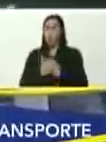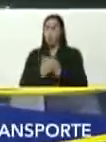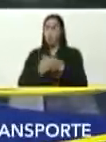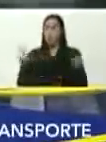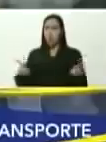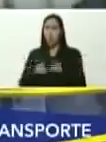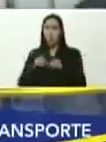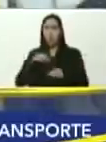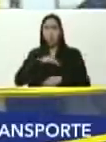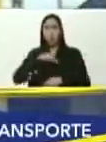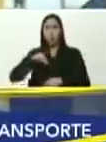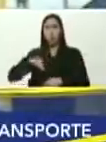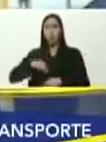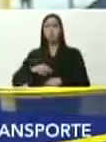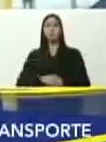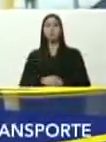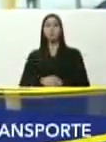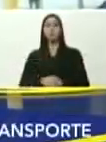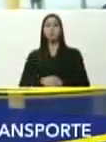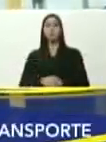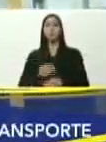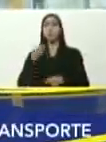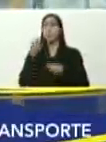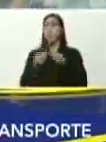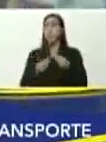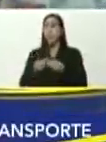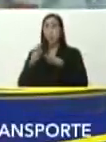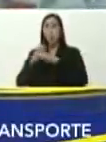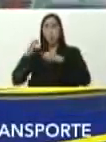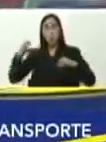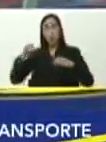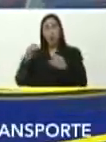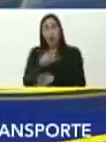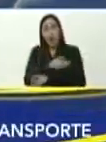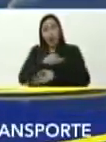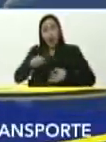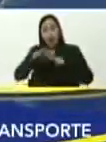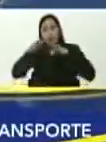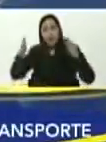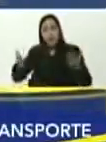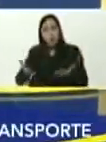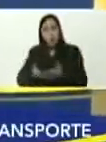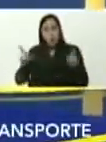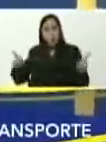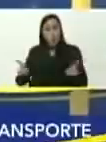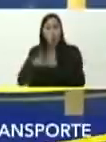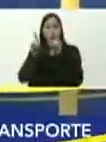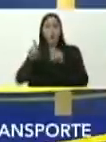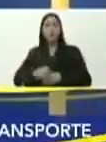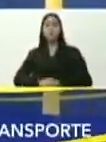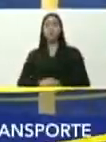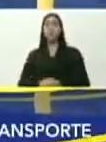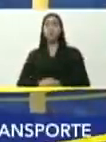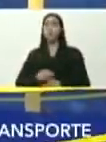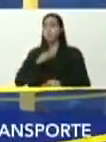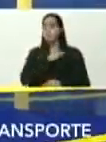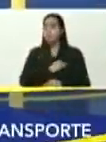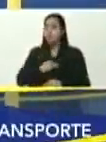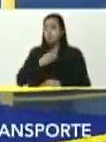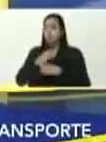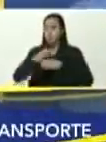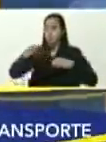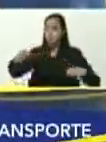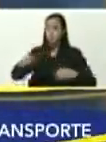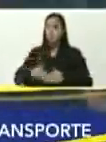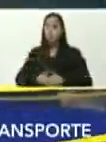nuestra, bueno, consigue, un transporte, de la calidad mundial, como el que, la gran misión transporte Venezuela,